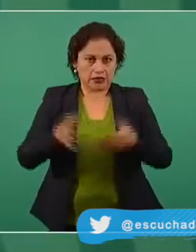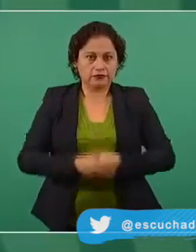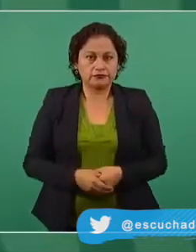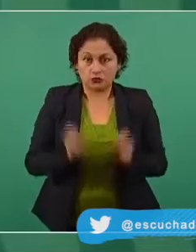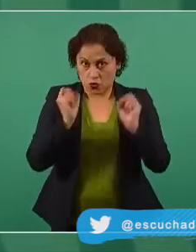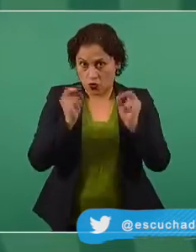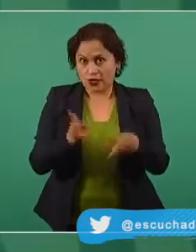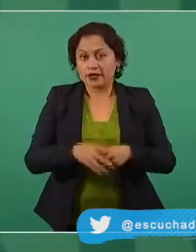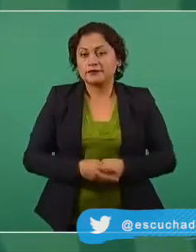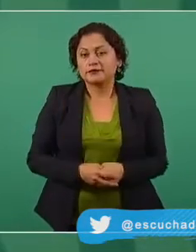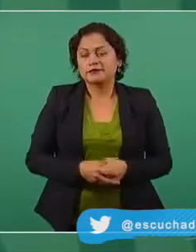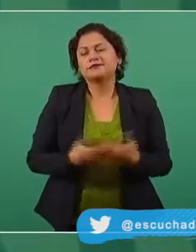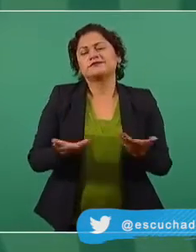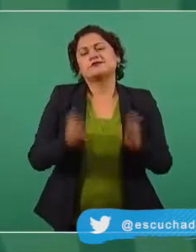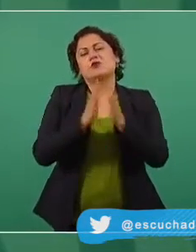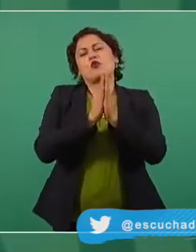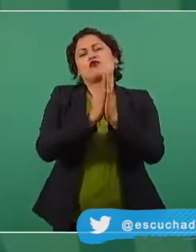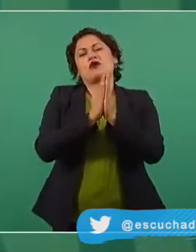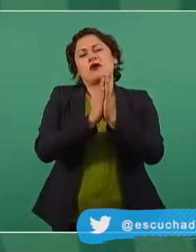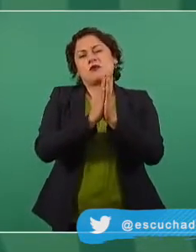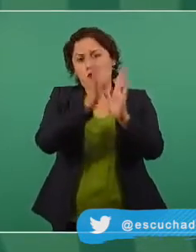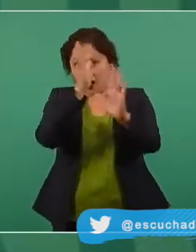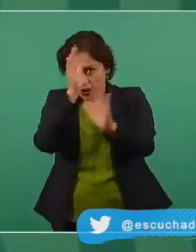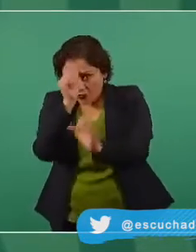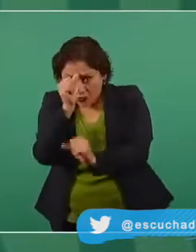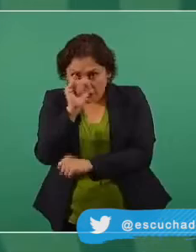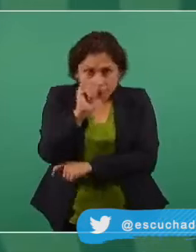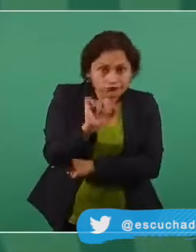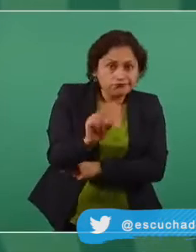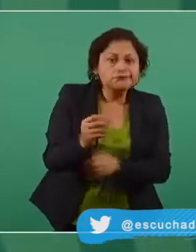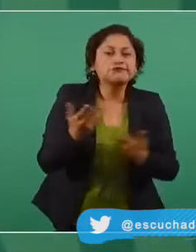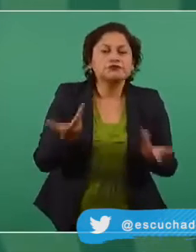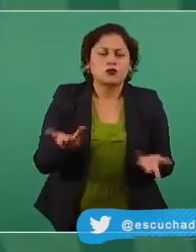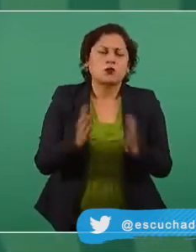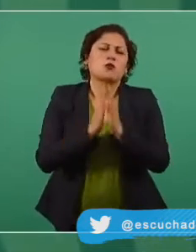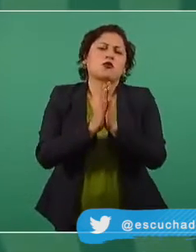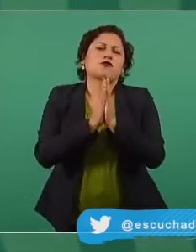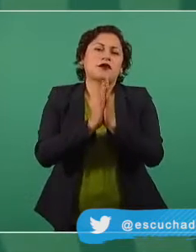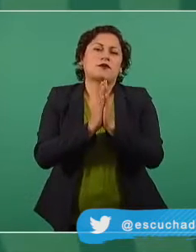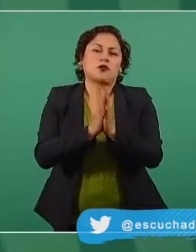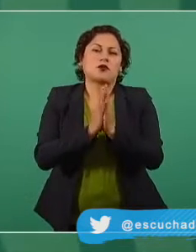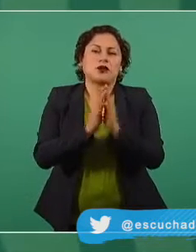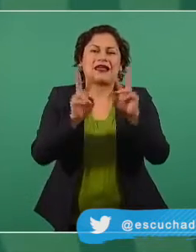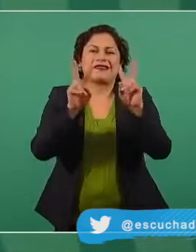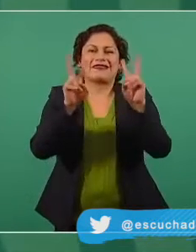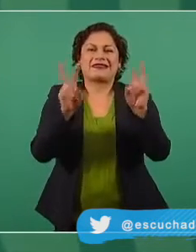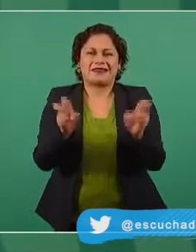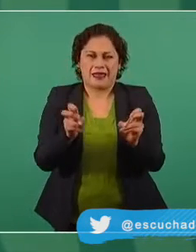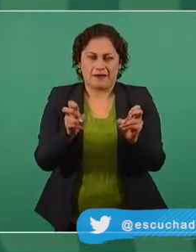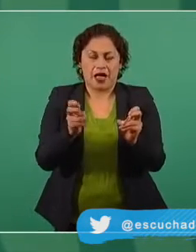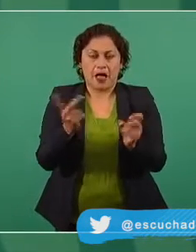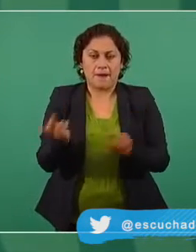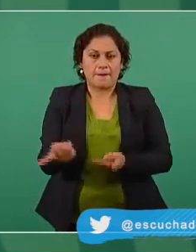Vamos a procurar en esta semana, que no haya preguntas. Son libres.